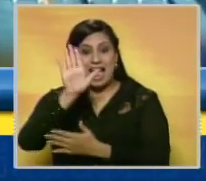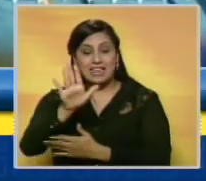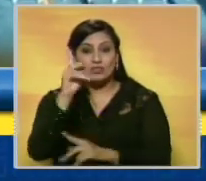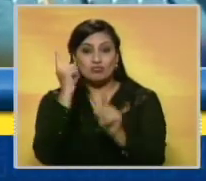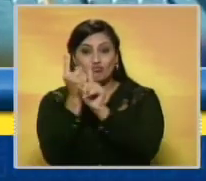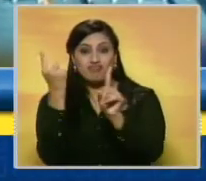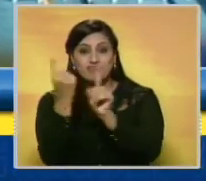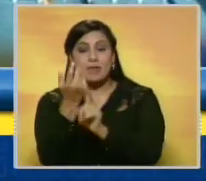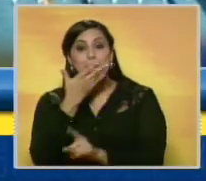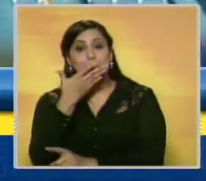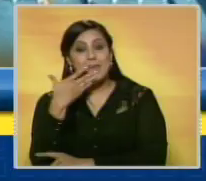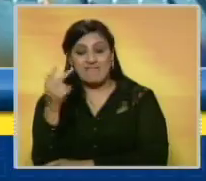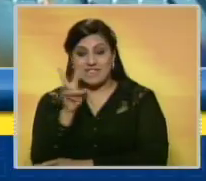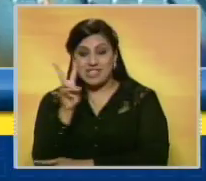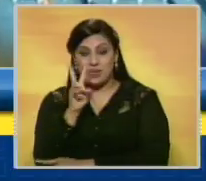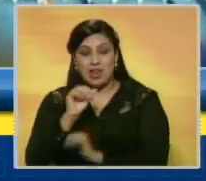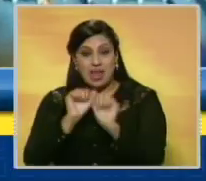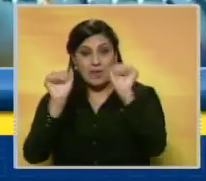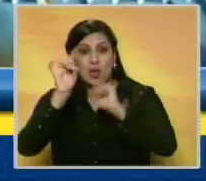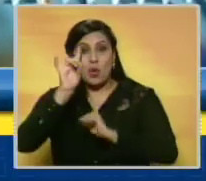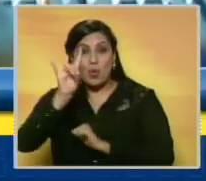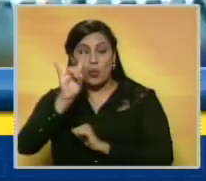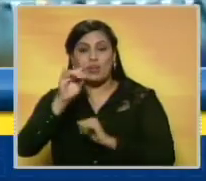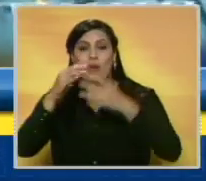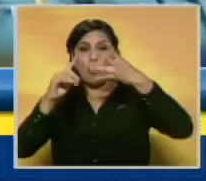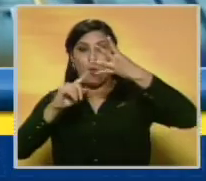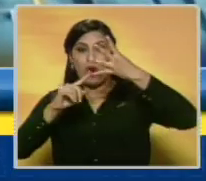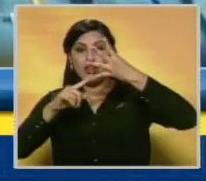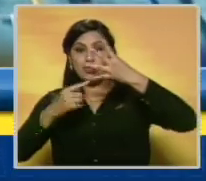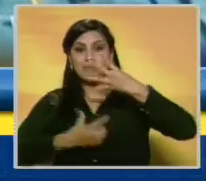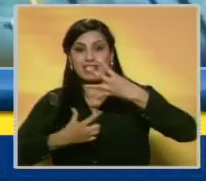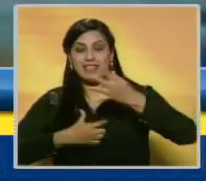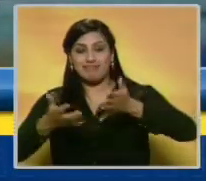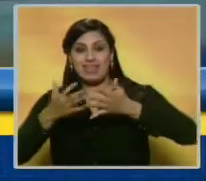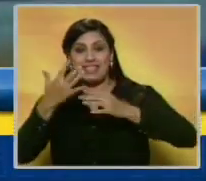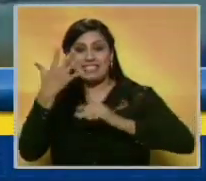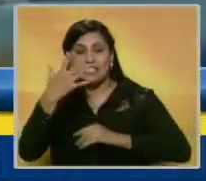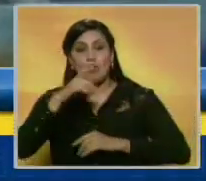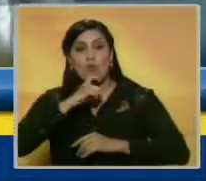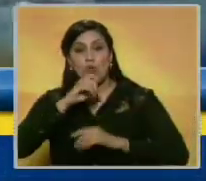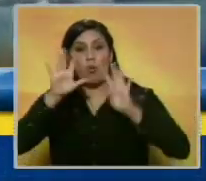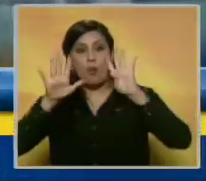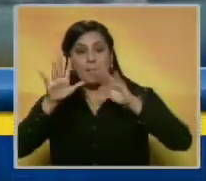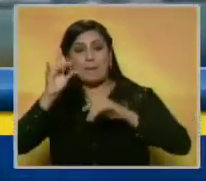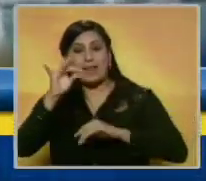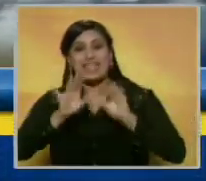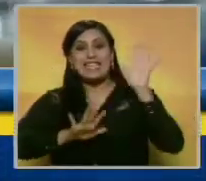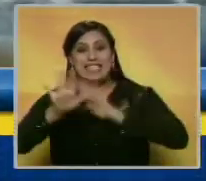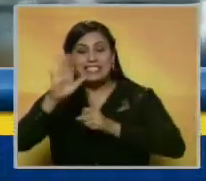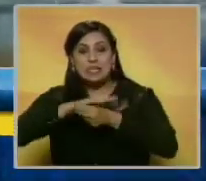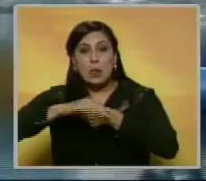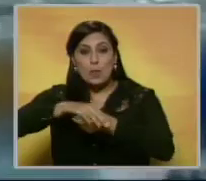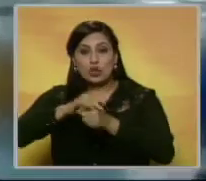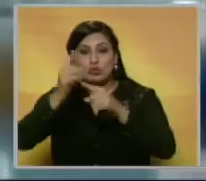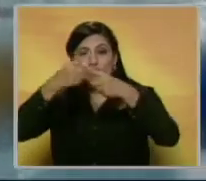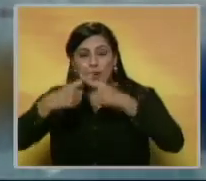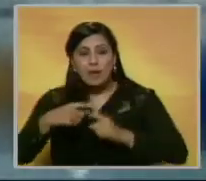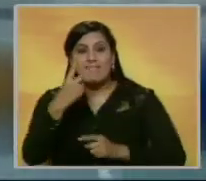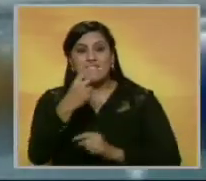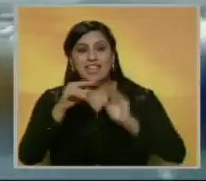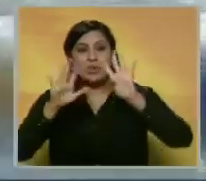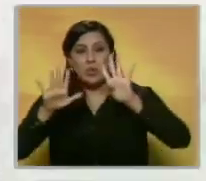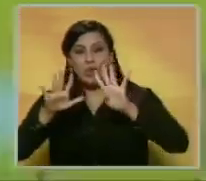la competición. Así Venezuela amaneció este lunes en el cuarto lugar del medallero con cinco de oro, nueve de plata y quince de bronce para un total de